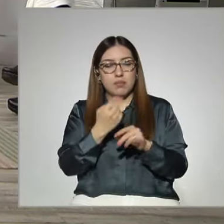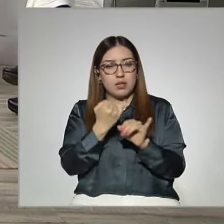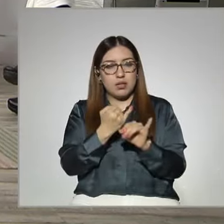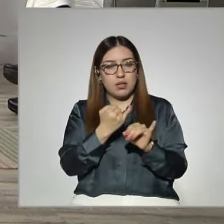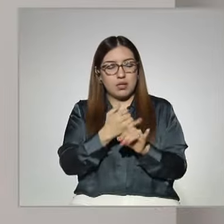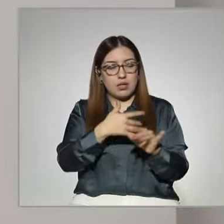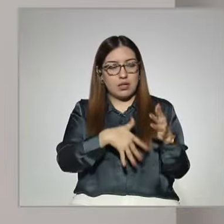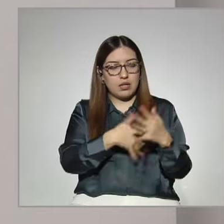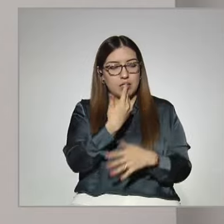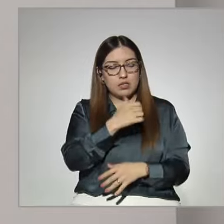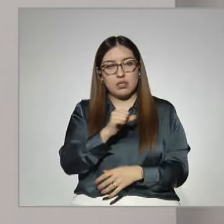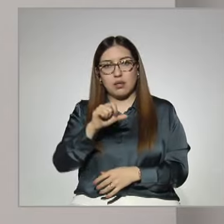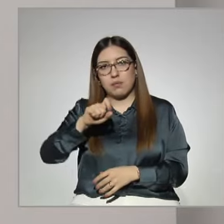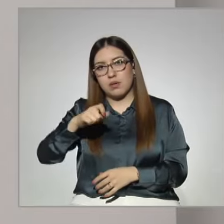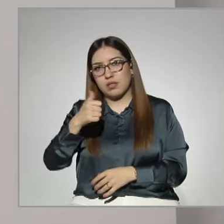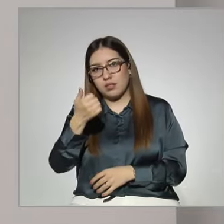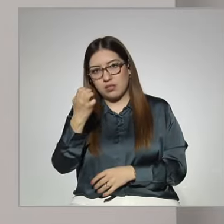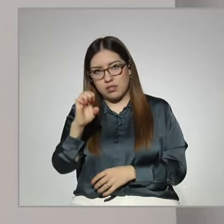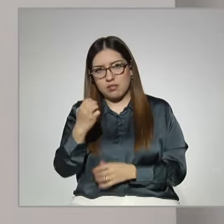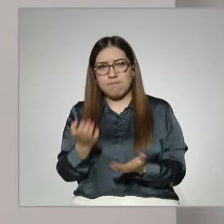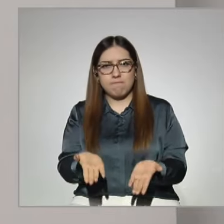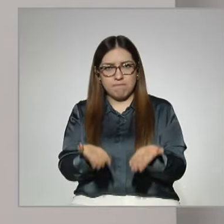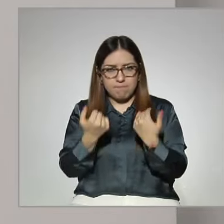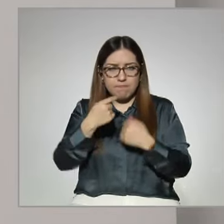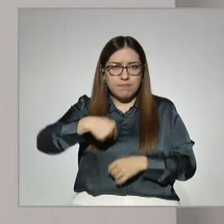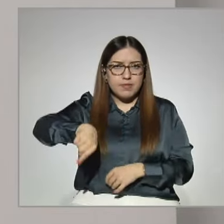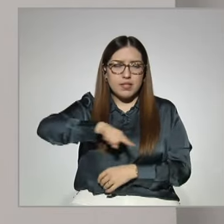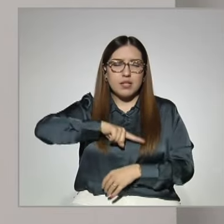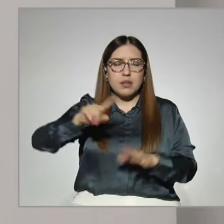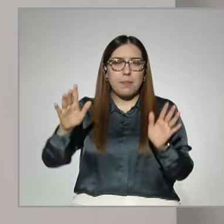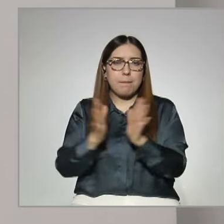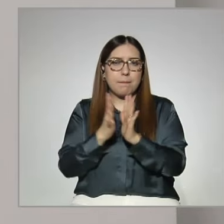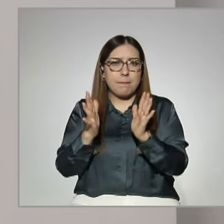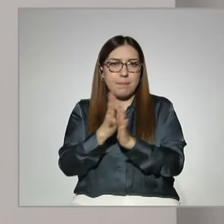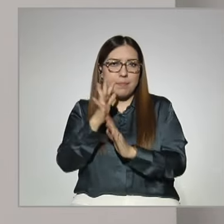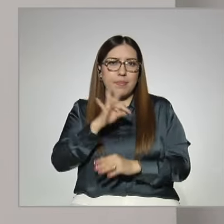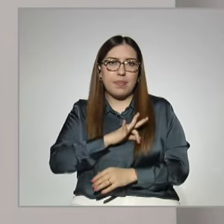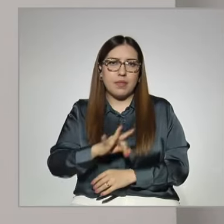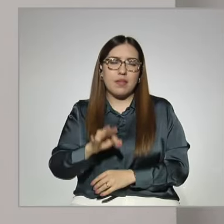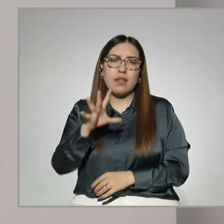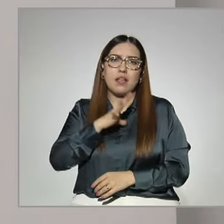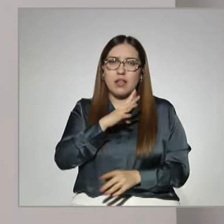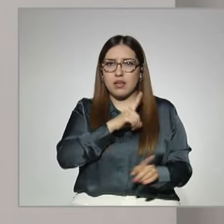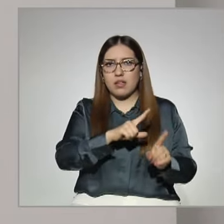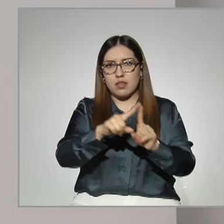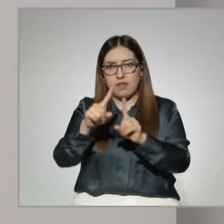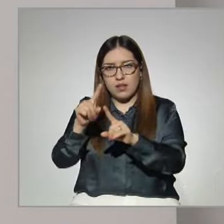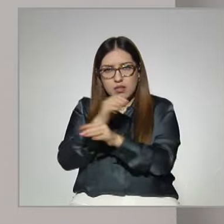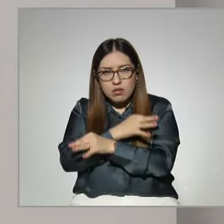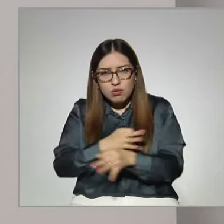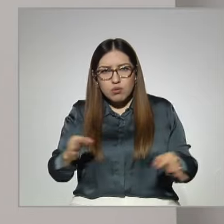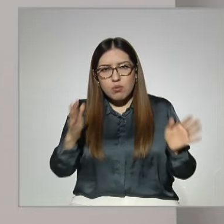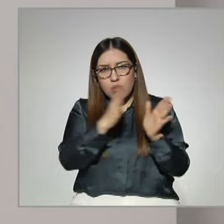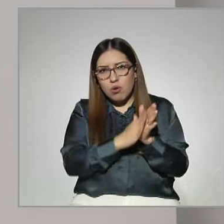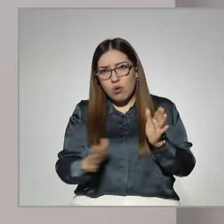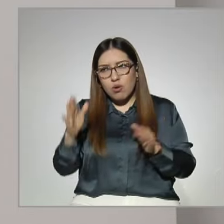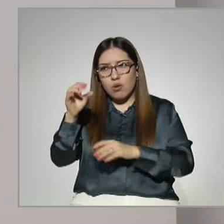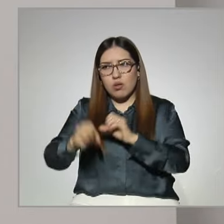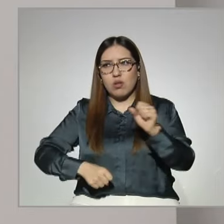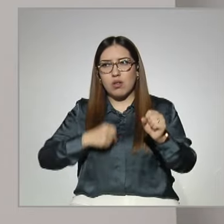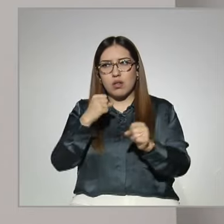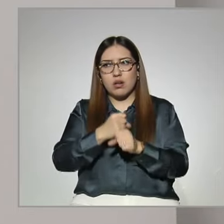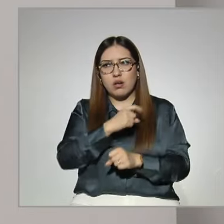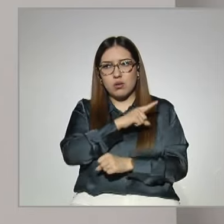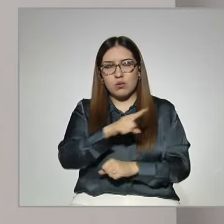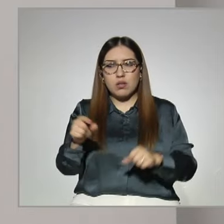26 de enero tenemos abierta. Anímense a participar. Tenemos varias convocatorias que se van a abrir a lo largo del año. Entonces, estén pendientes,